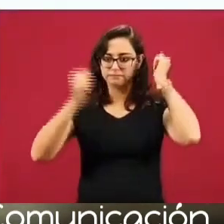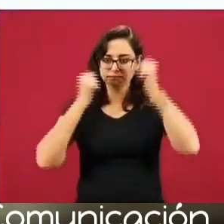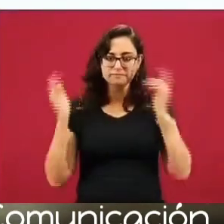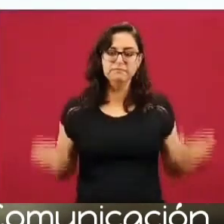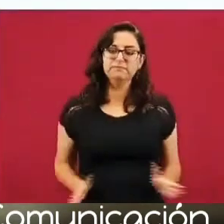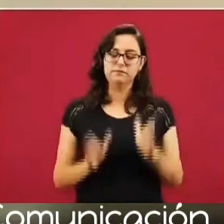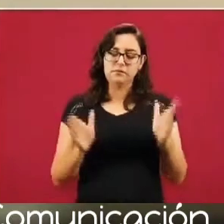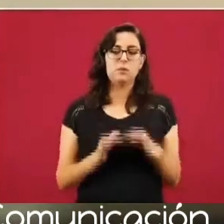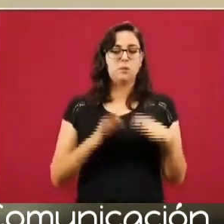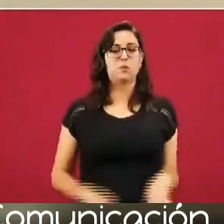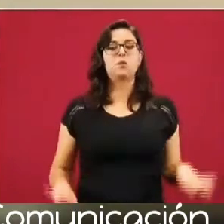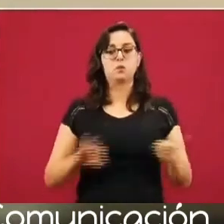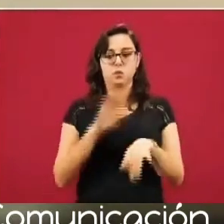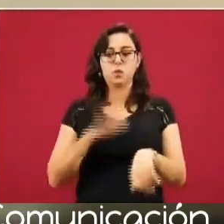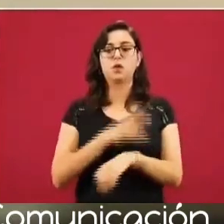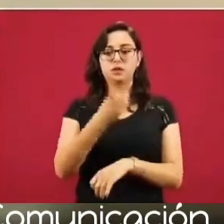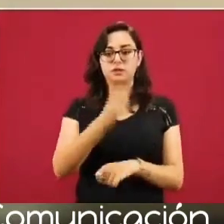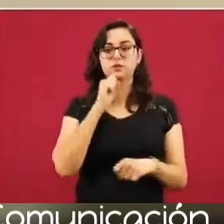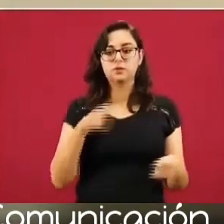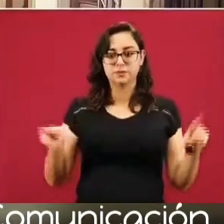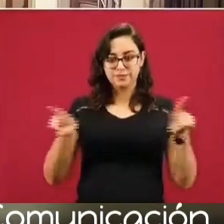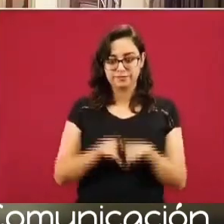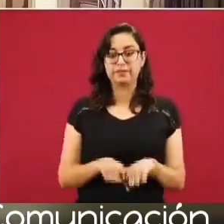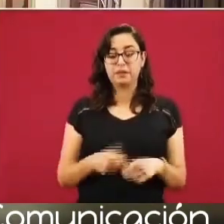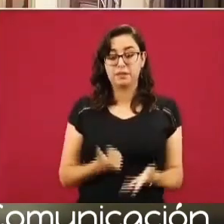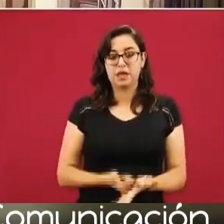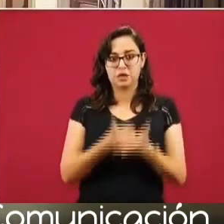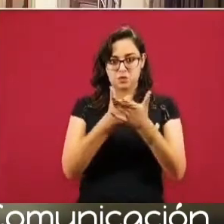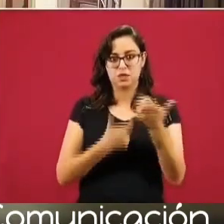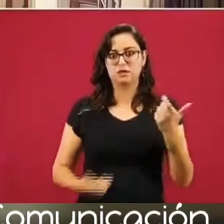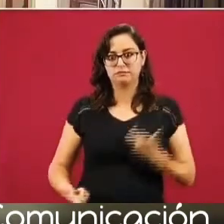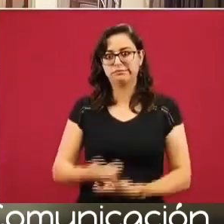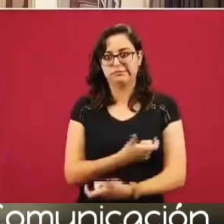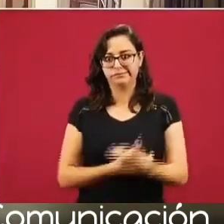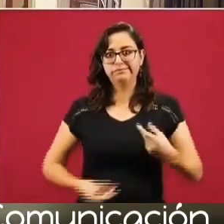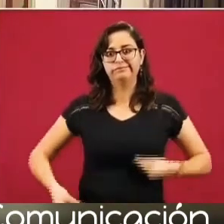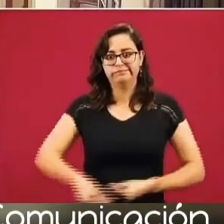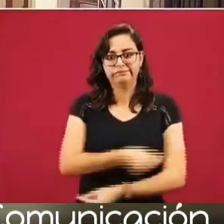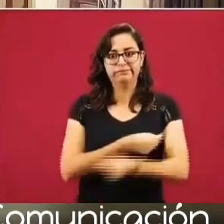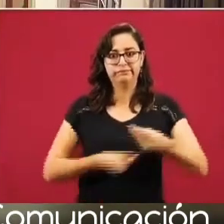importante, porque también es un motor de economía. La siguiente, por favor.